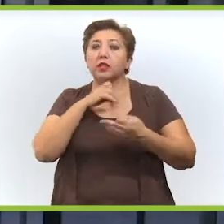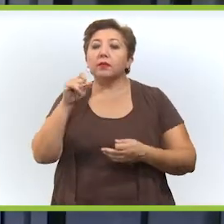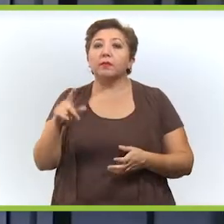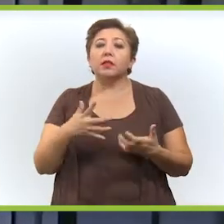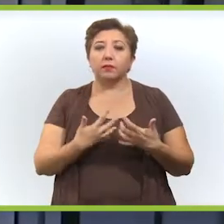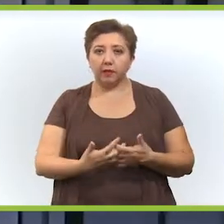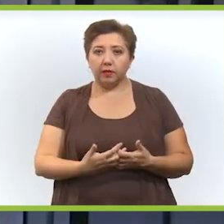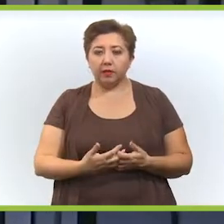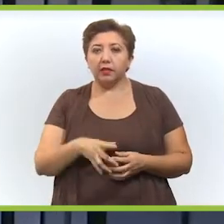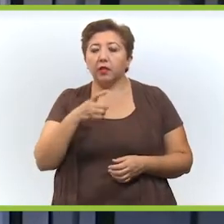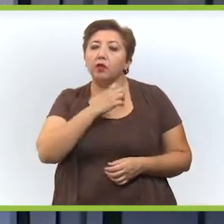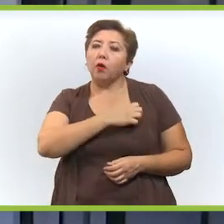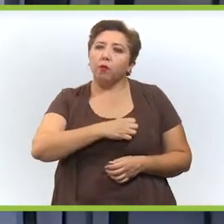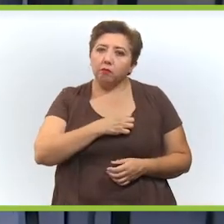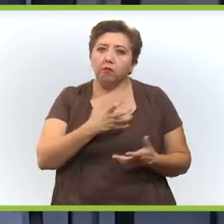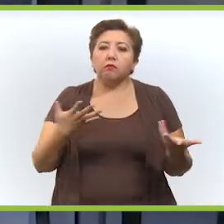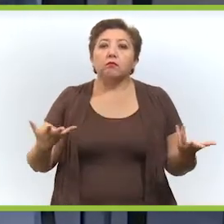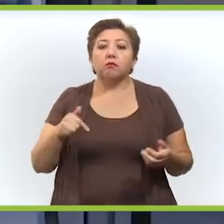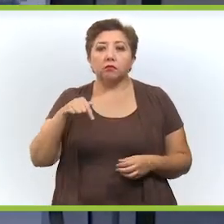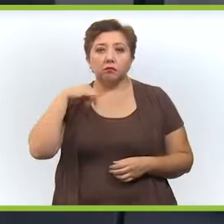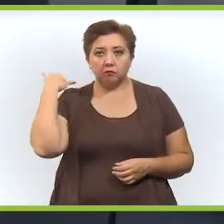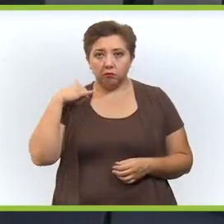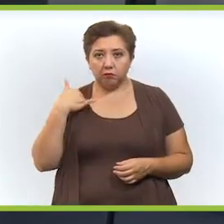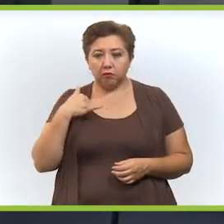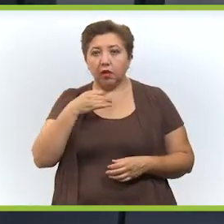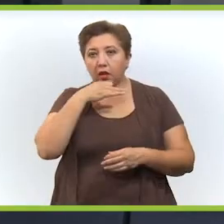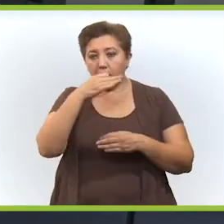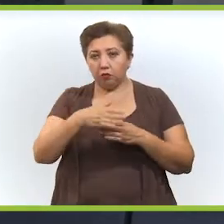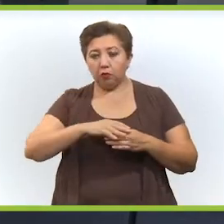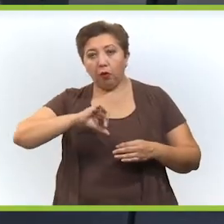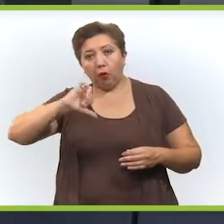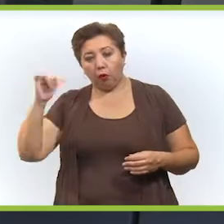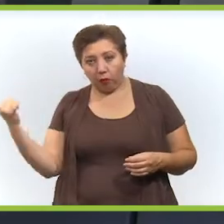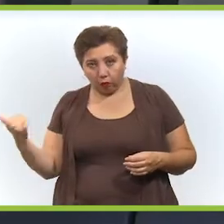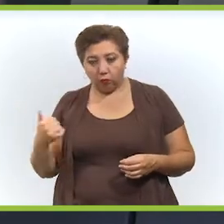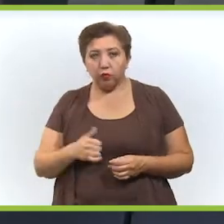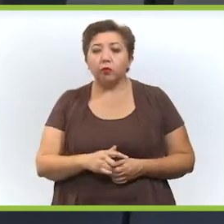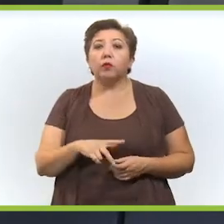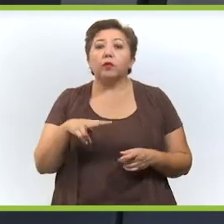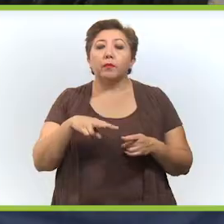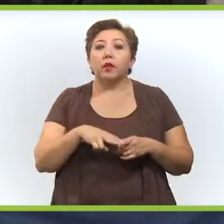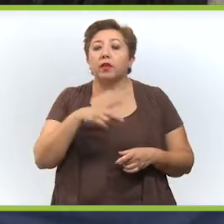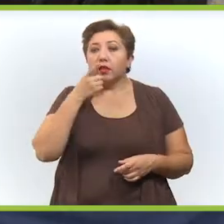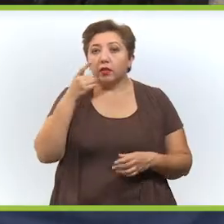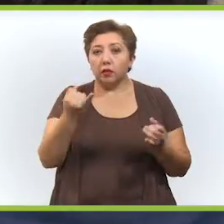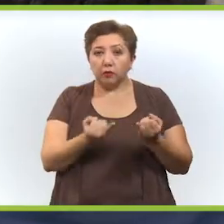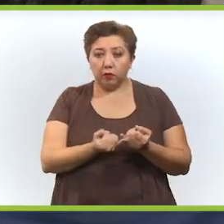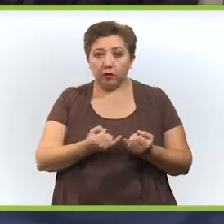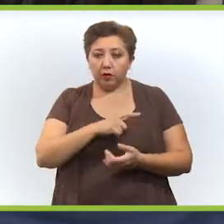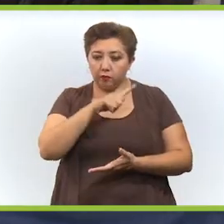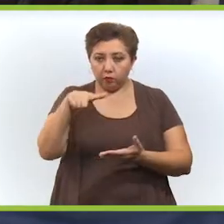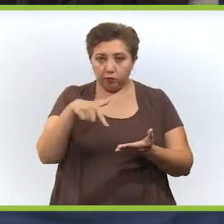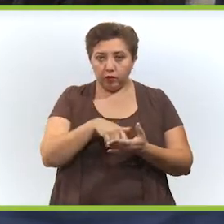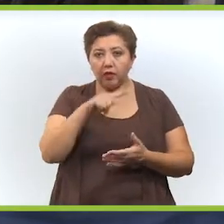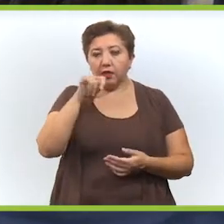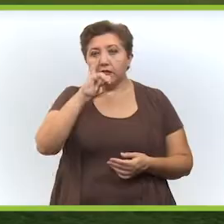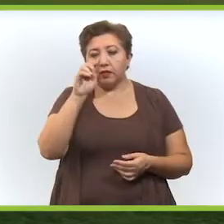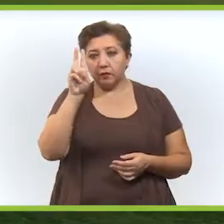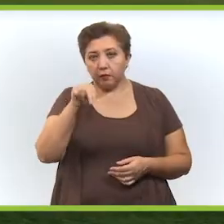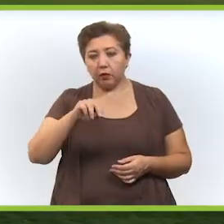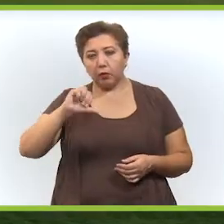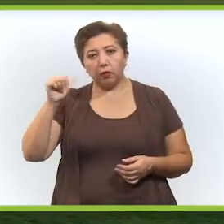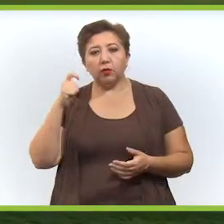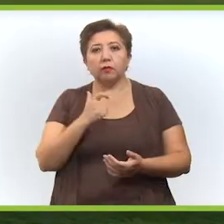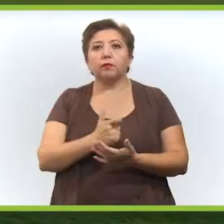que esta misma empresa, contenta con la inversión que está haciendo en Yucatán, anuncia ahora otro parque eólico espejo que va a estar ahí en esa zona también de Tizimín,